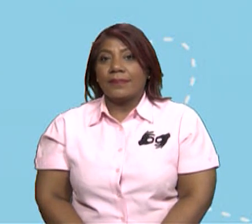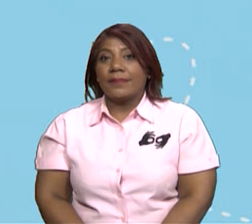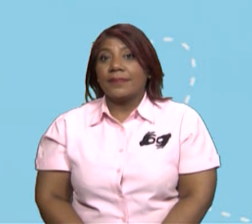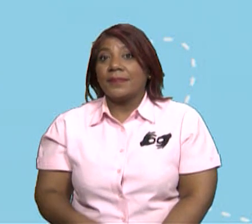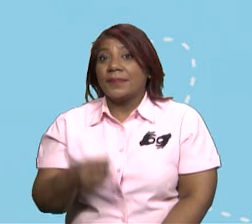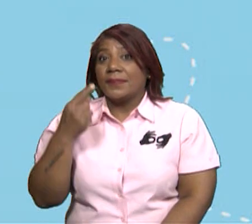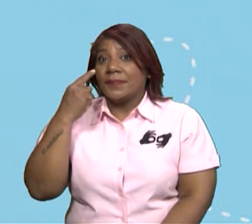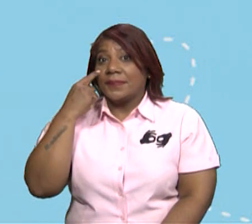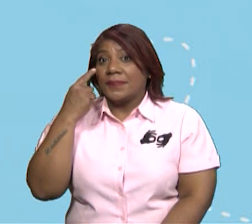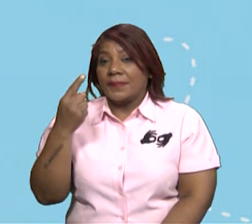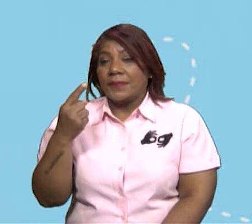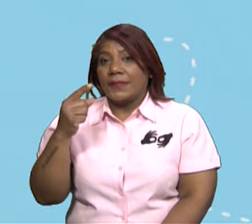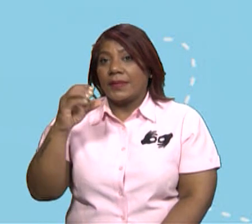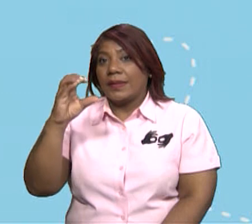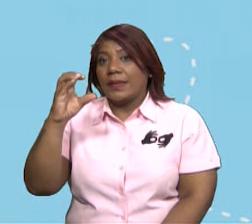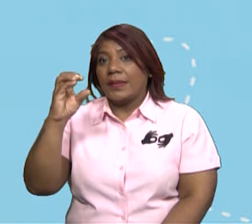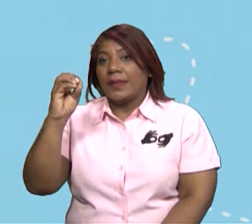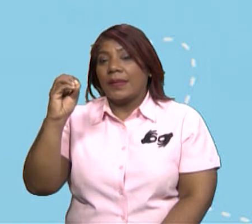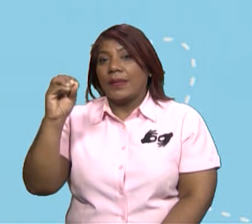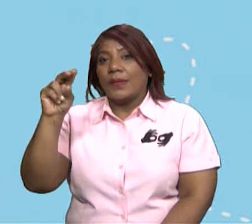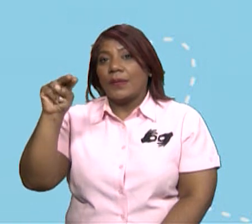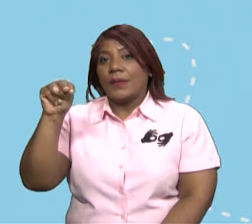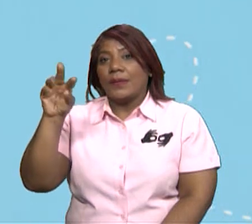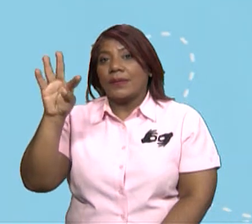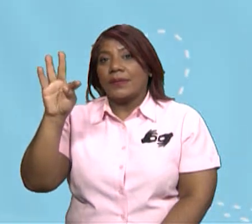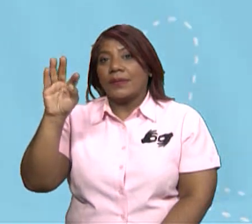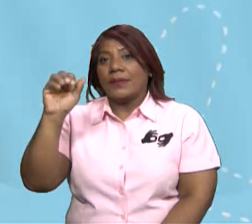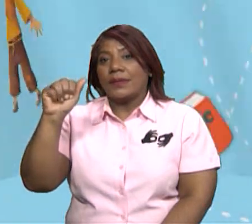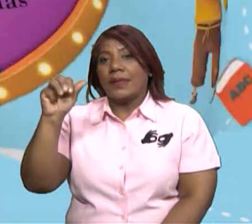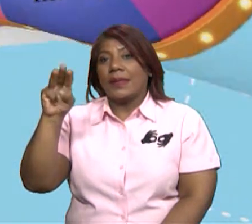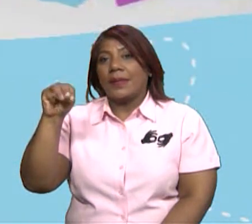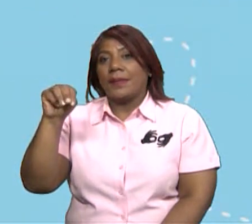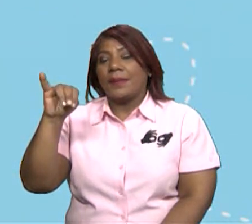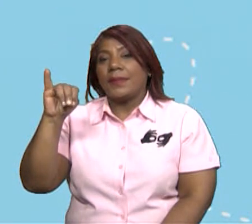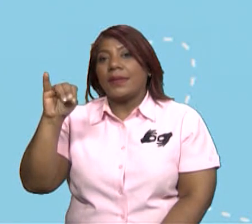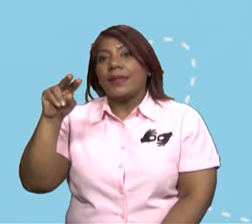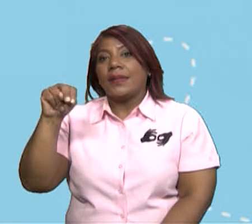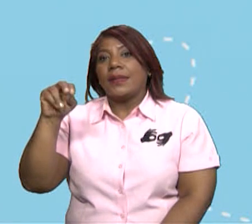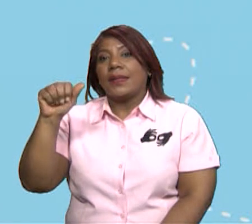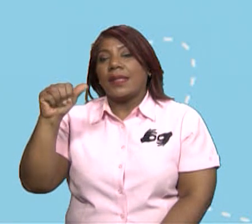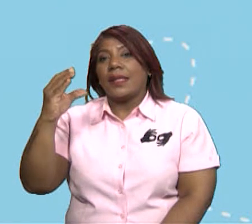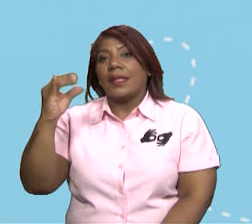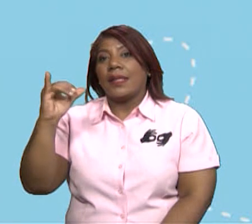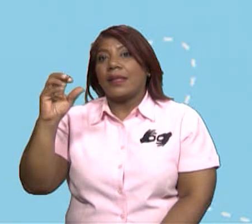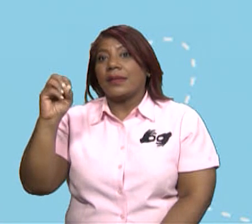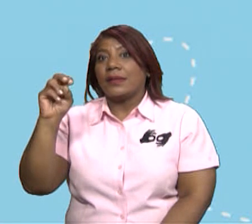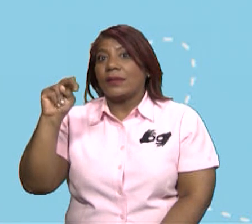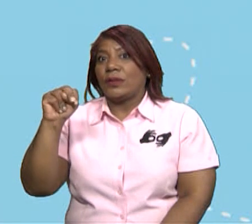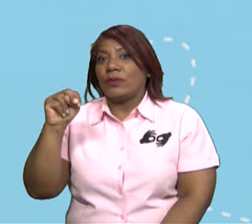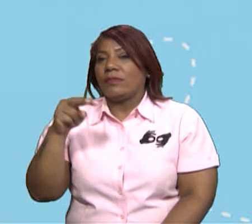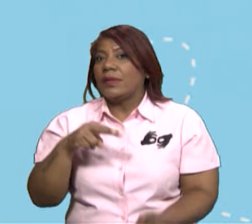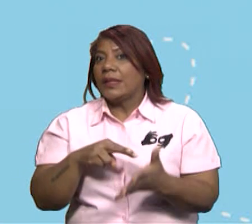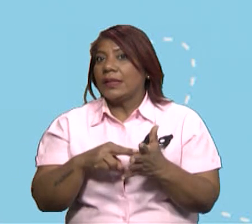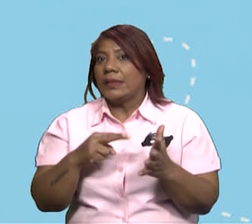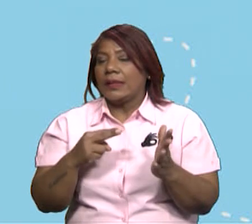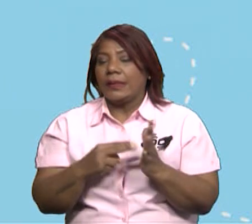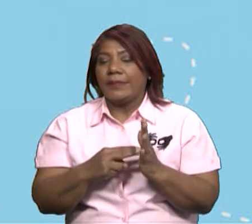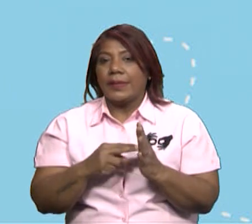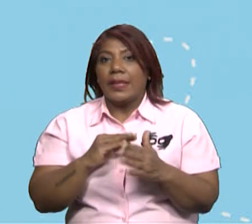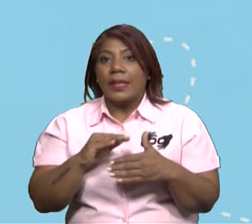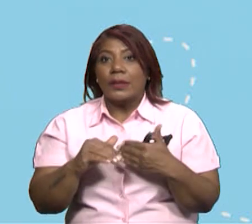Contaminación. ¡Guau! Claro que sí, la contaminación. Y en pantalla puedes observar la